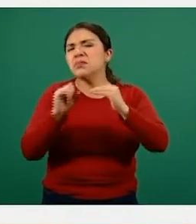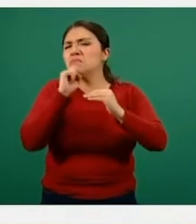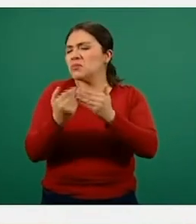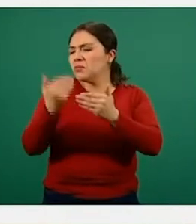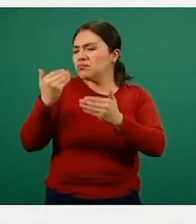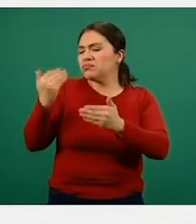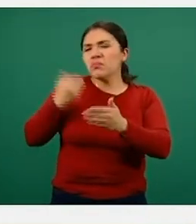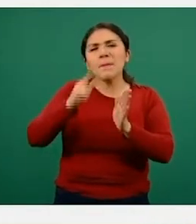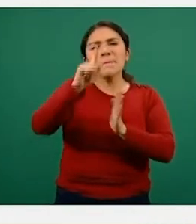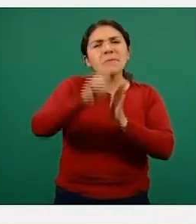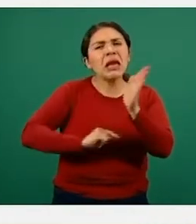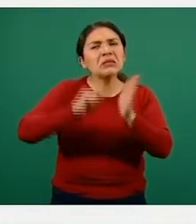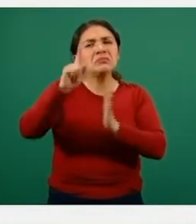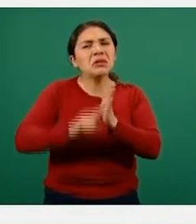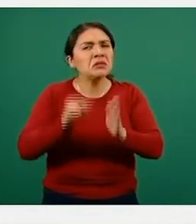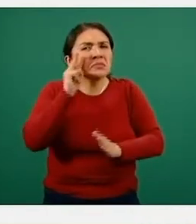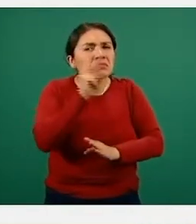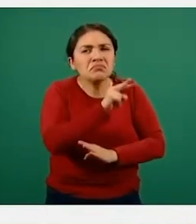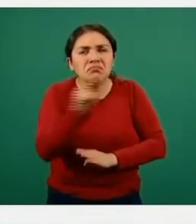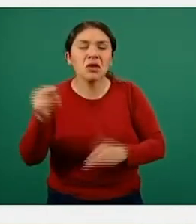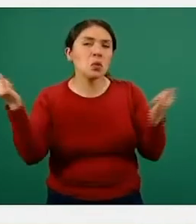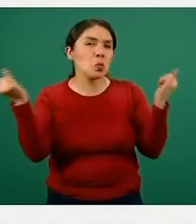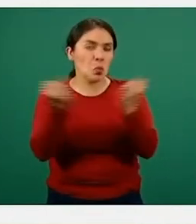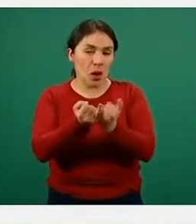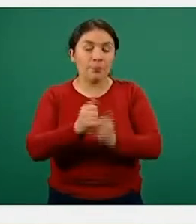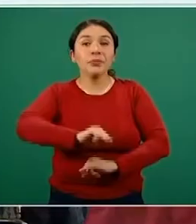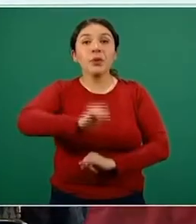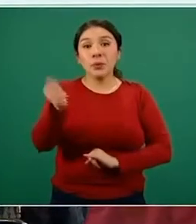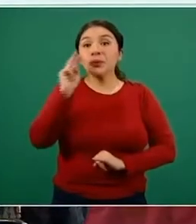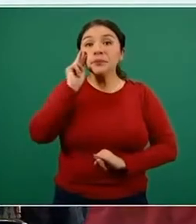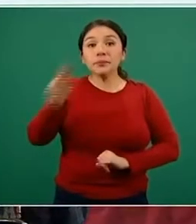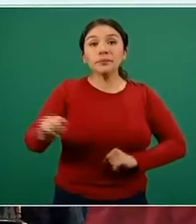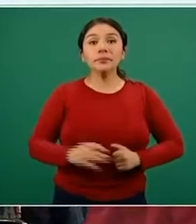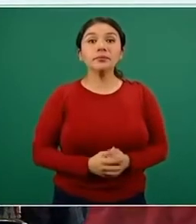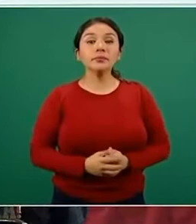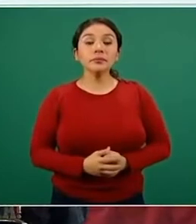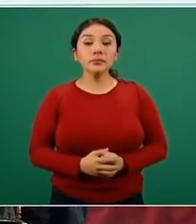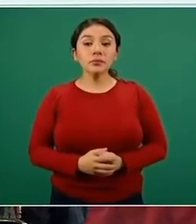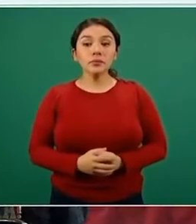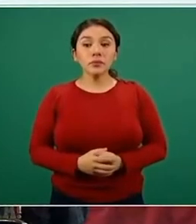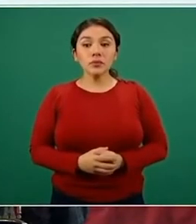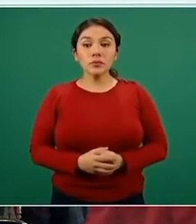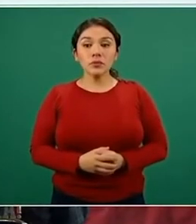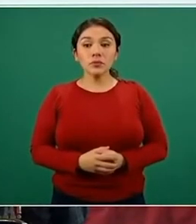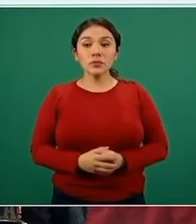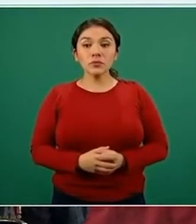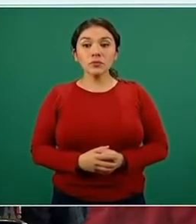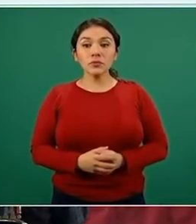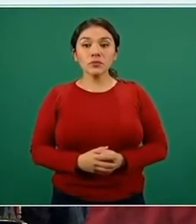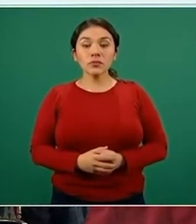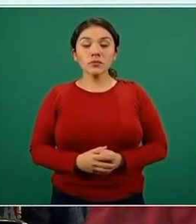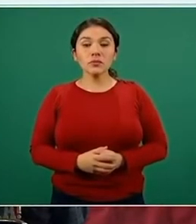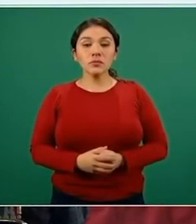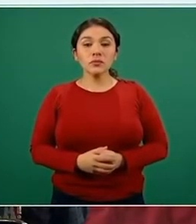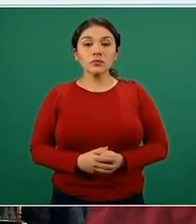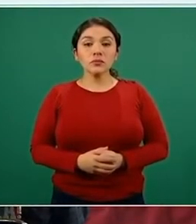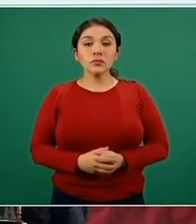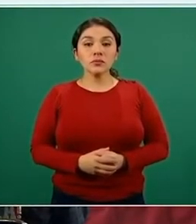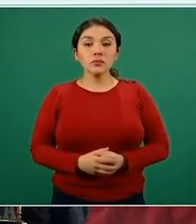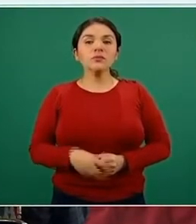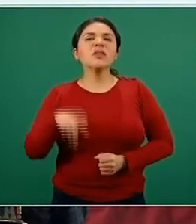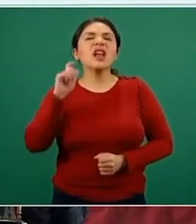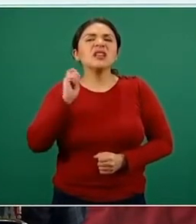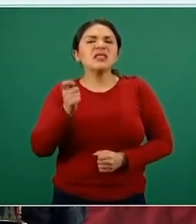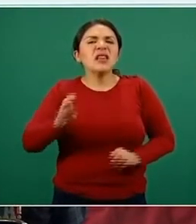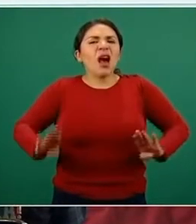meses de la epidemia. Si pasamos a la siguiente diapositiva, ahora podemos ver un poco el